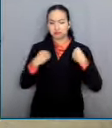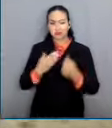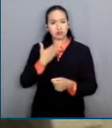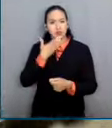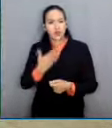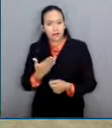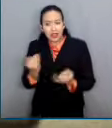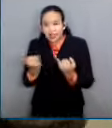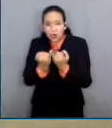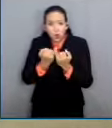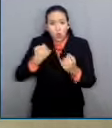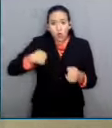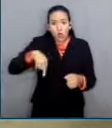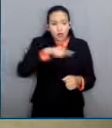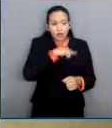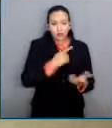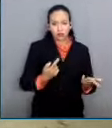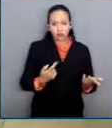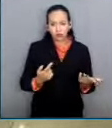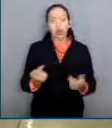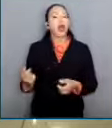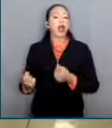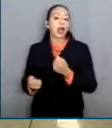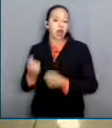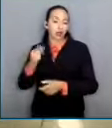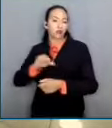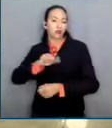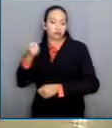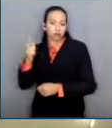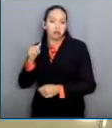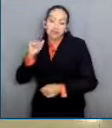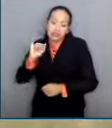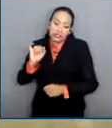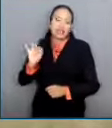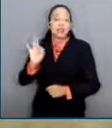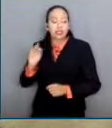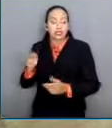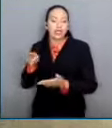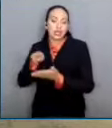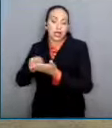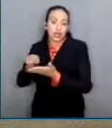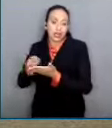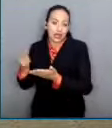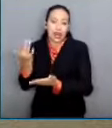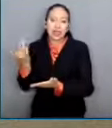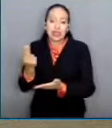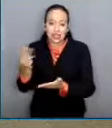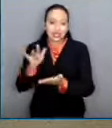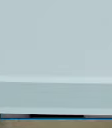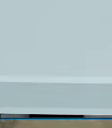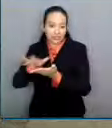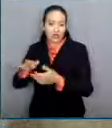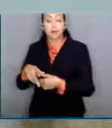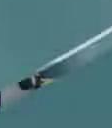Mencionó que la Corte cuenta con herramientas avanzadas como el protocolo para juzgar con perspectiva de discapacidad.